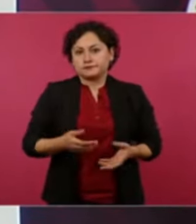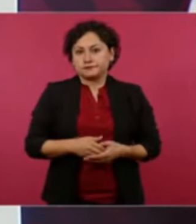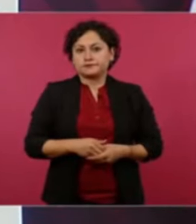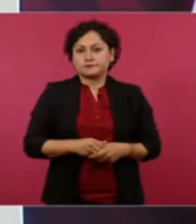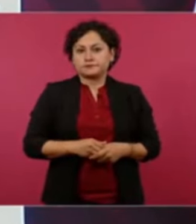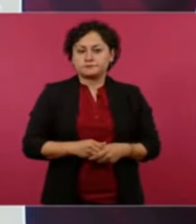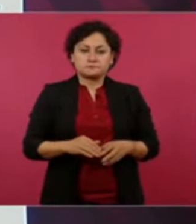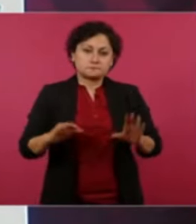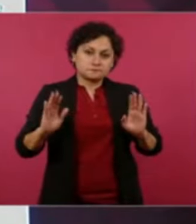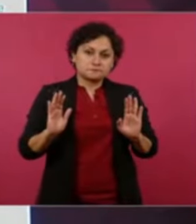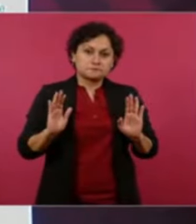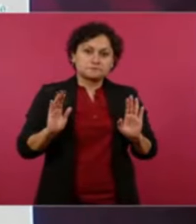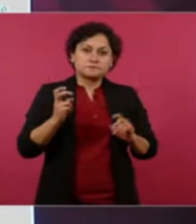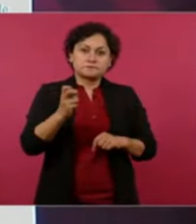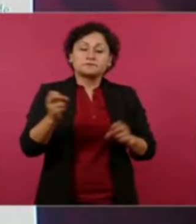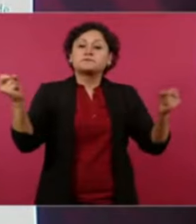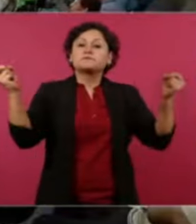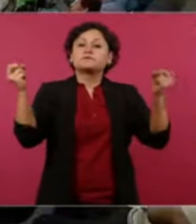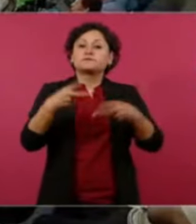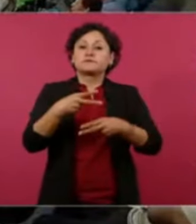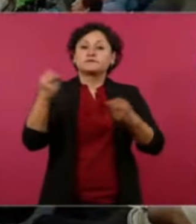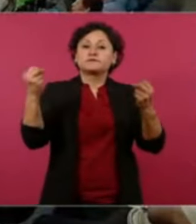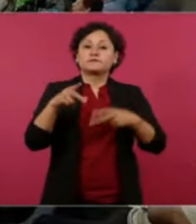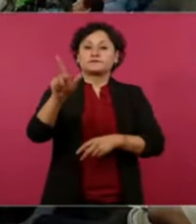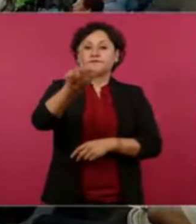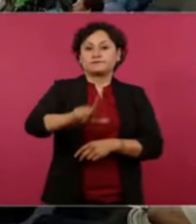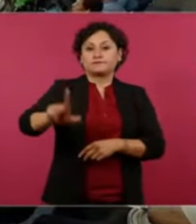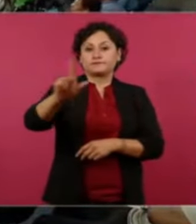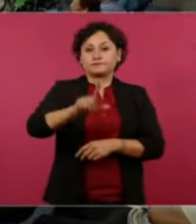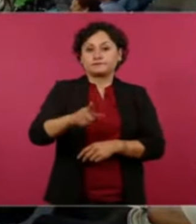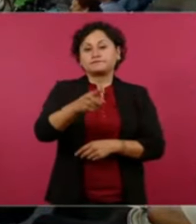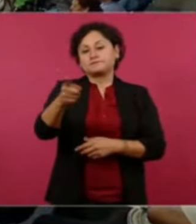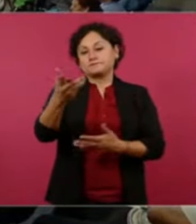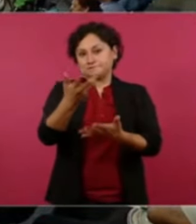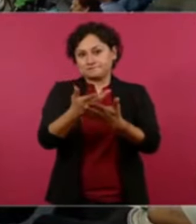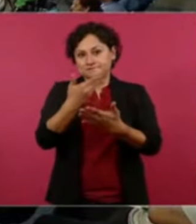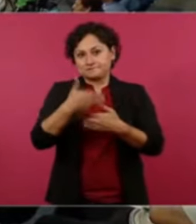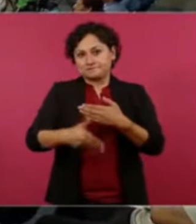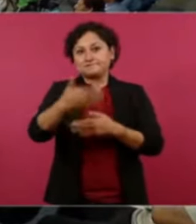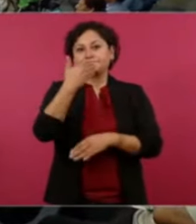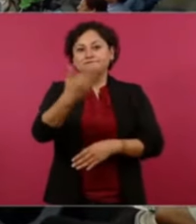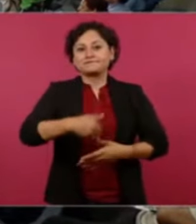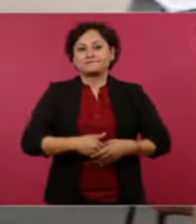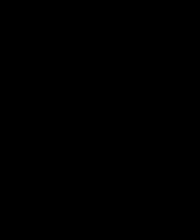y eso es lo que bueno nos vemos entonces nos vemos el lunes que la pasen bien gracias